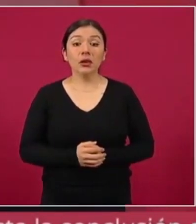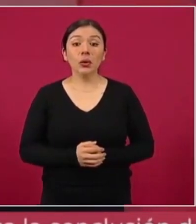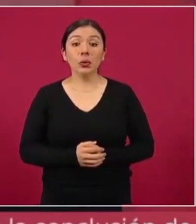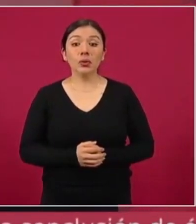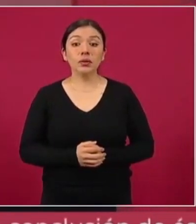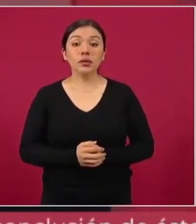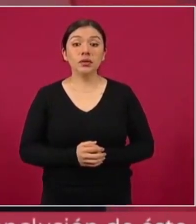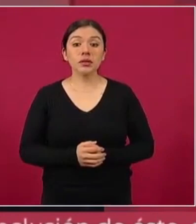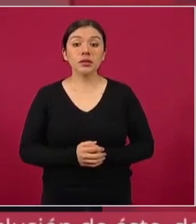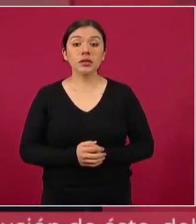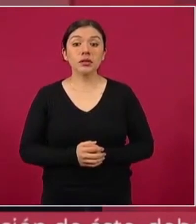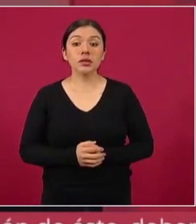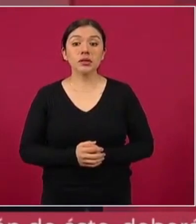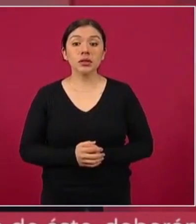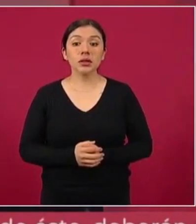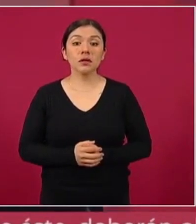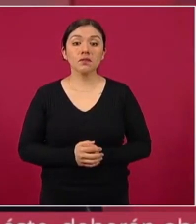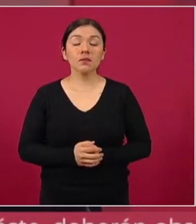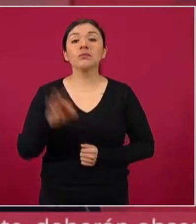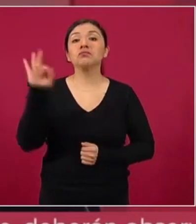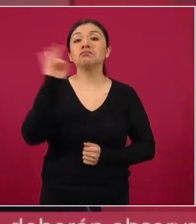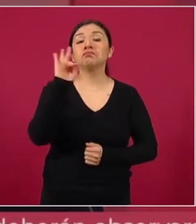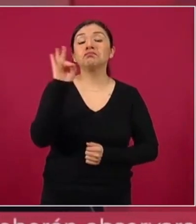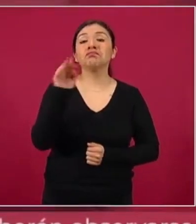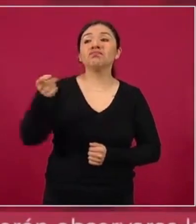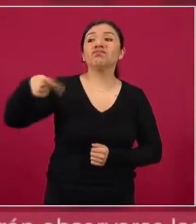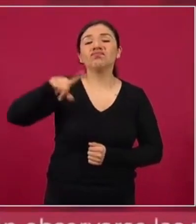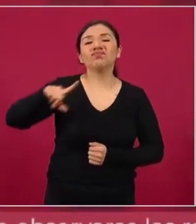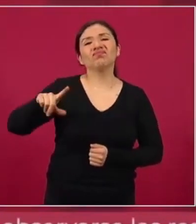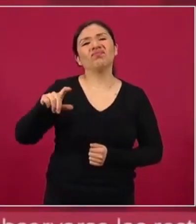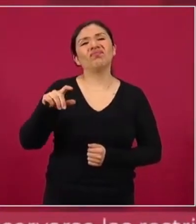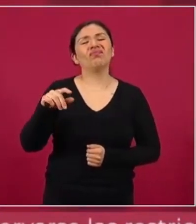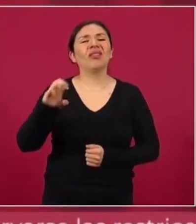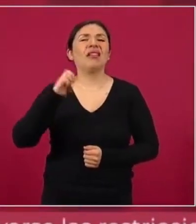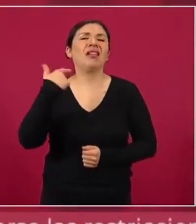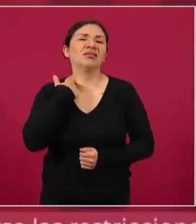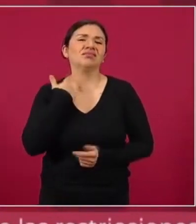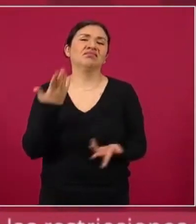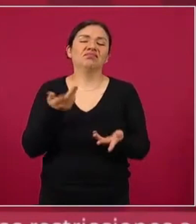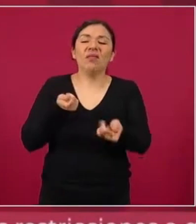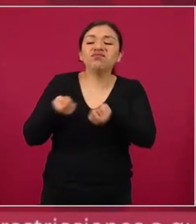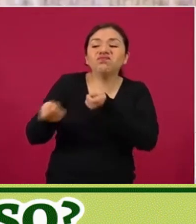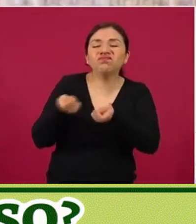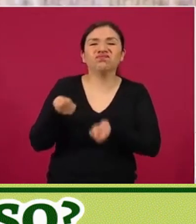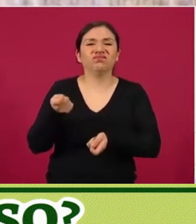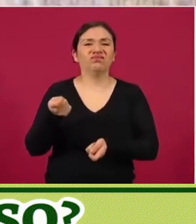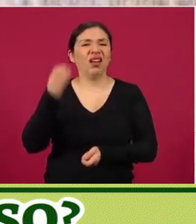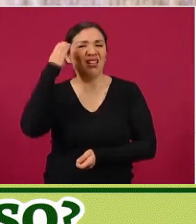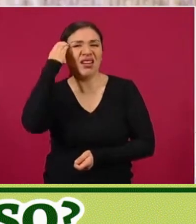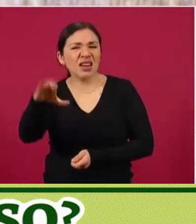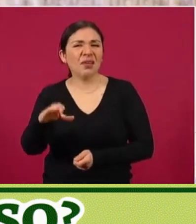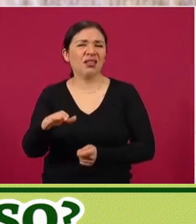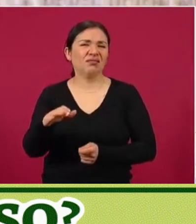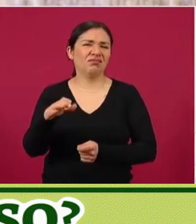traficantes de influencia, los delincuentes de cuello blanco a hacer lo que se llama lobby